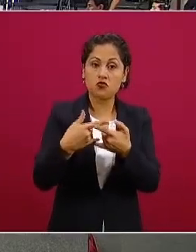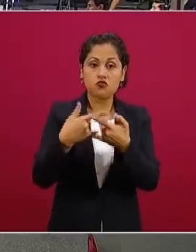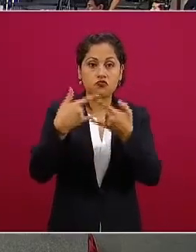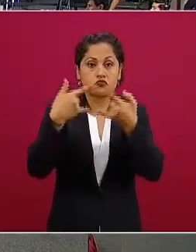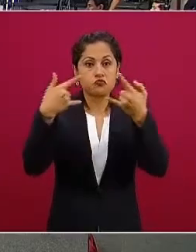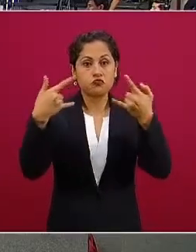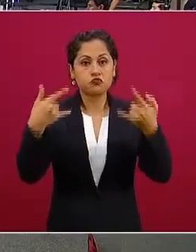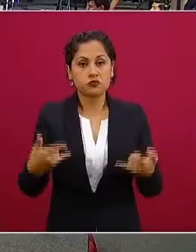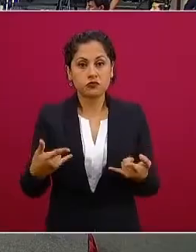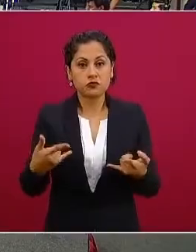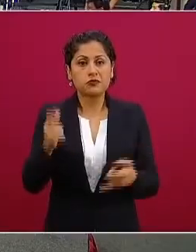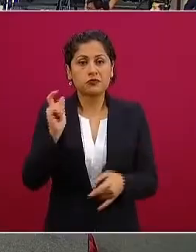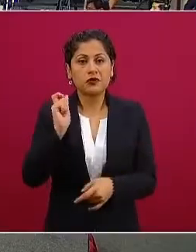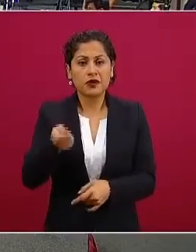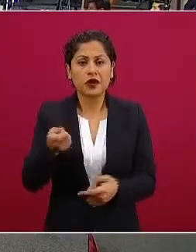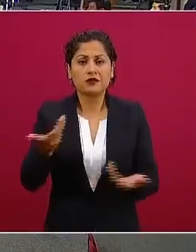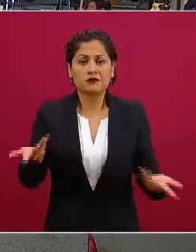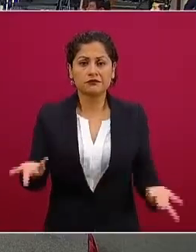Zarco